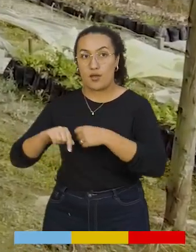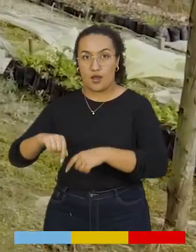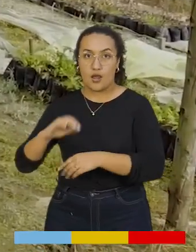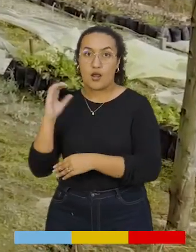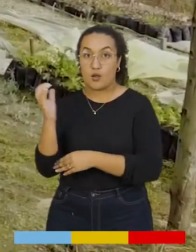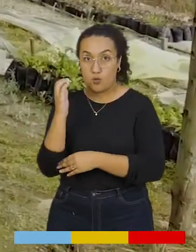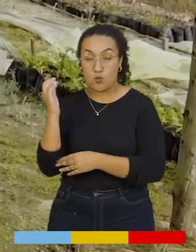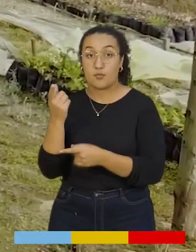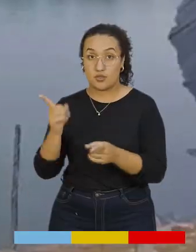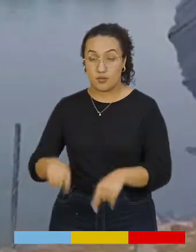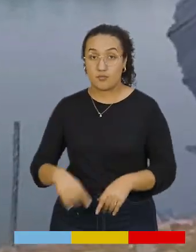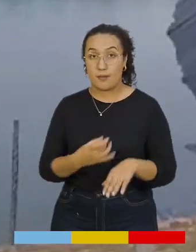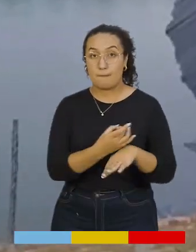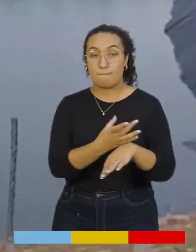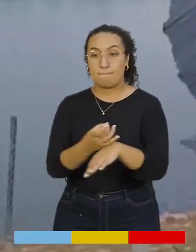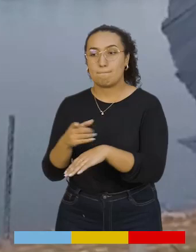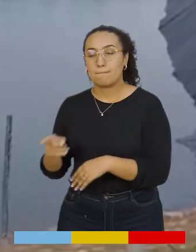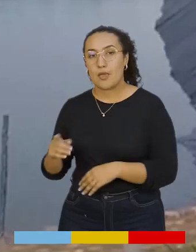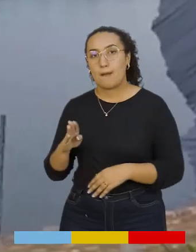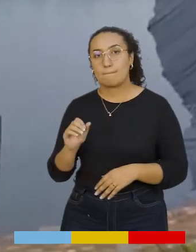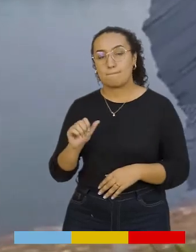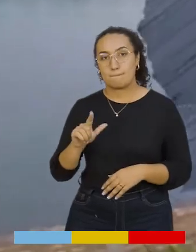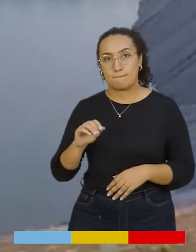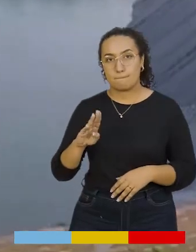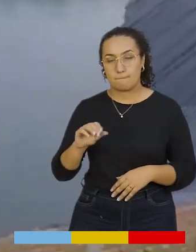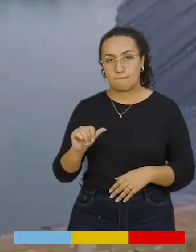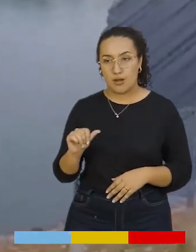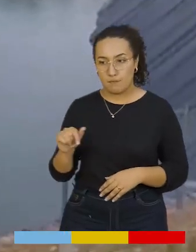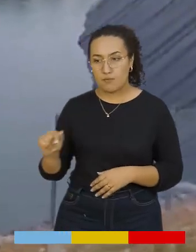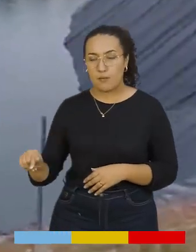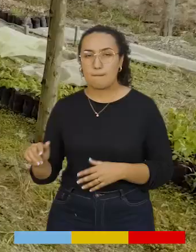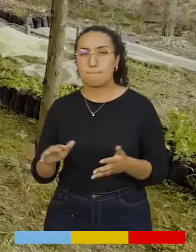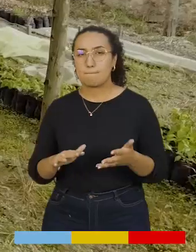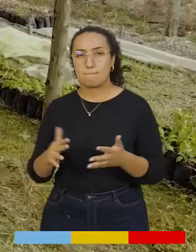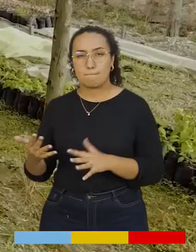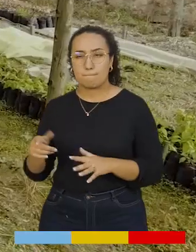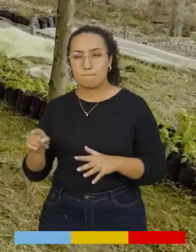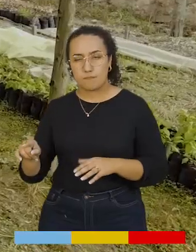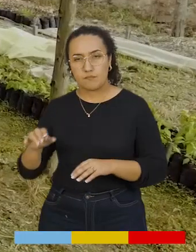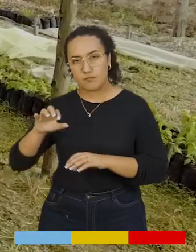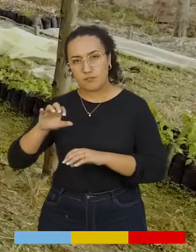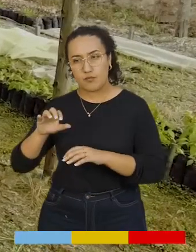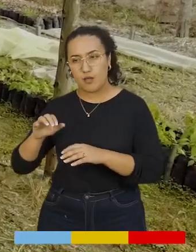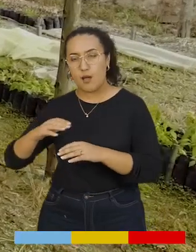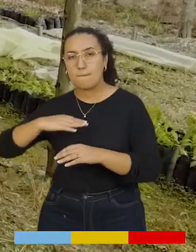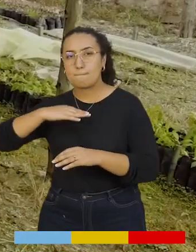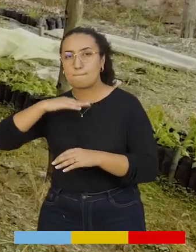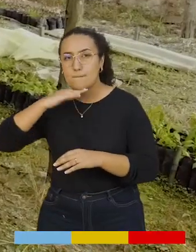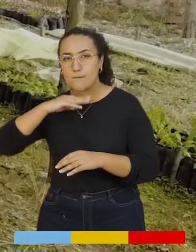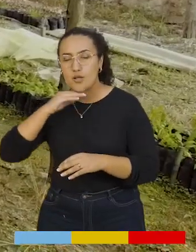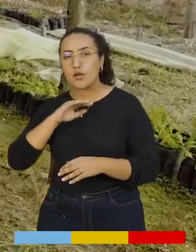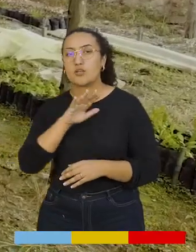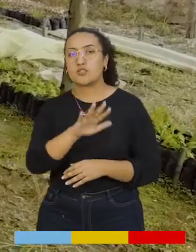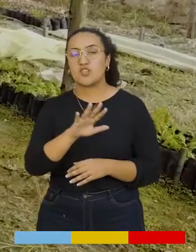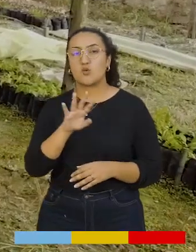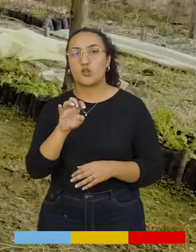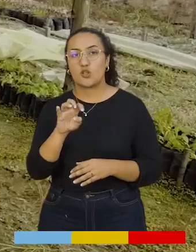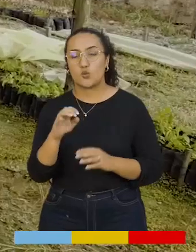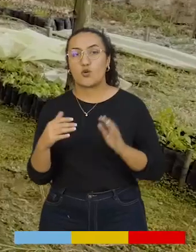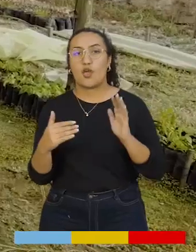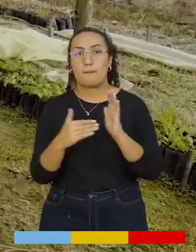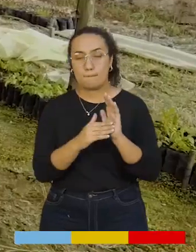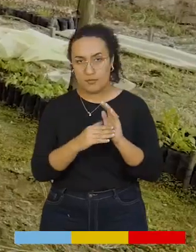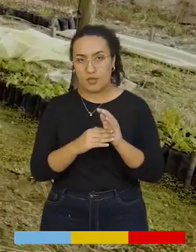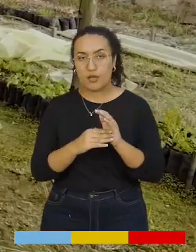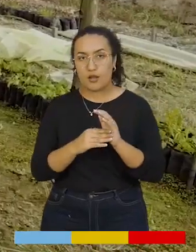grande del país. Este Bama tiene más o menos una capacidad de 59